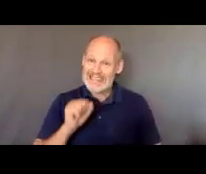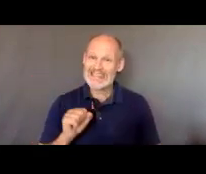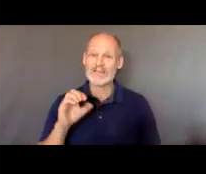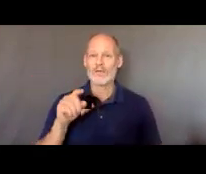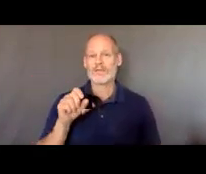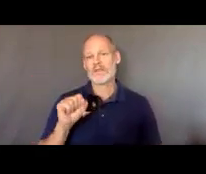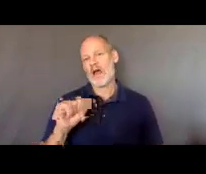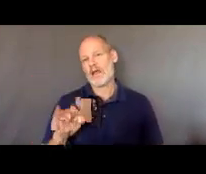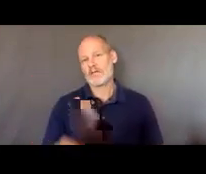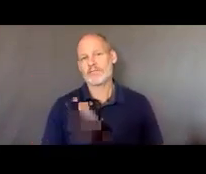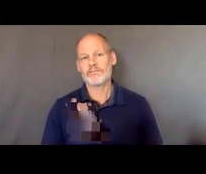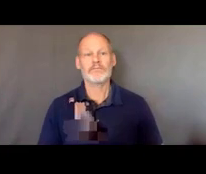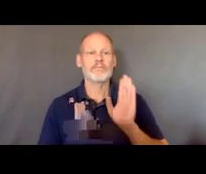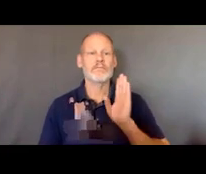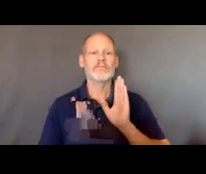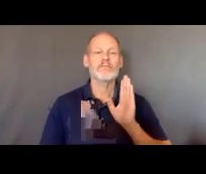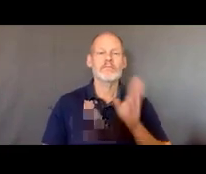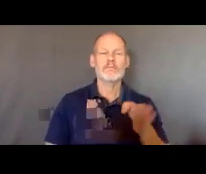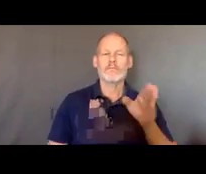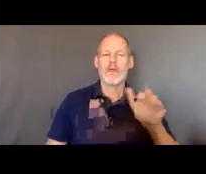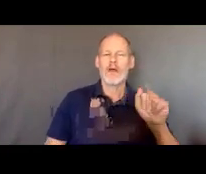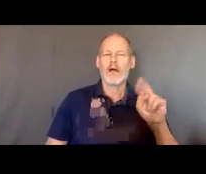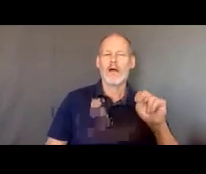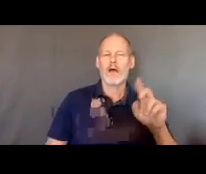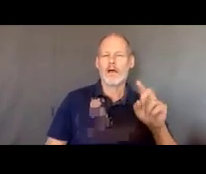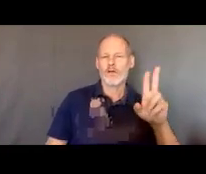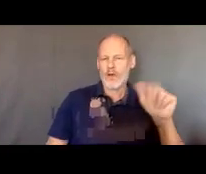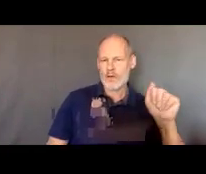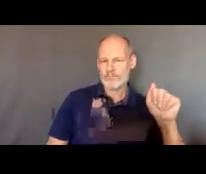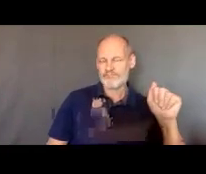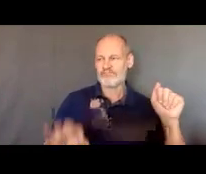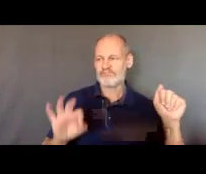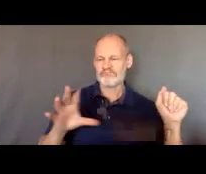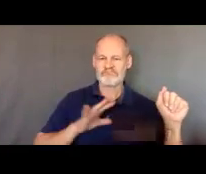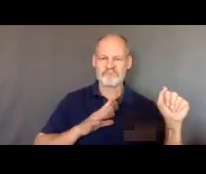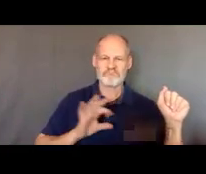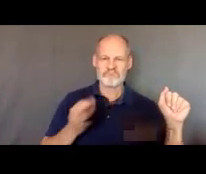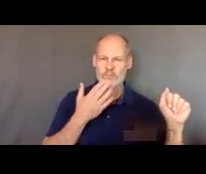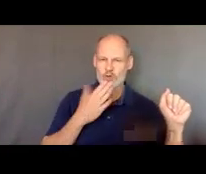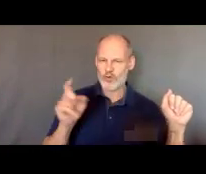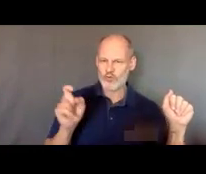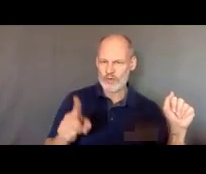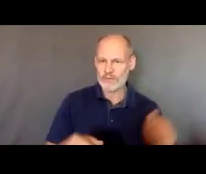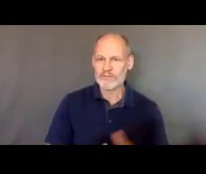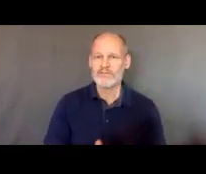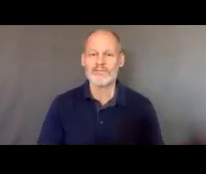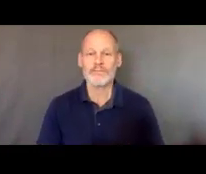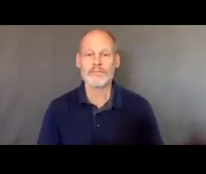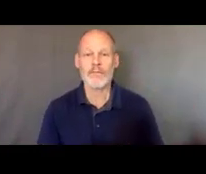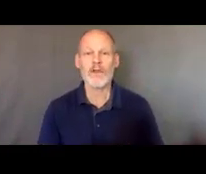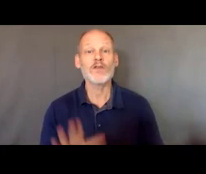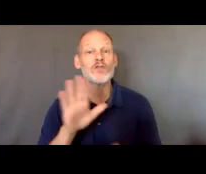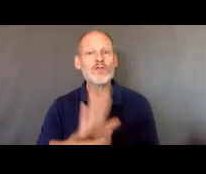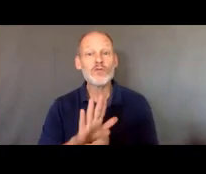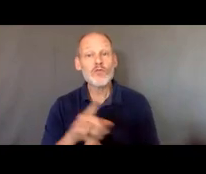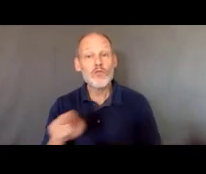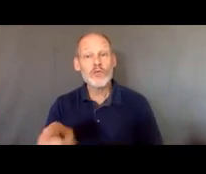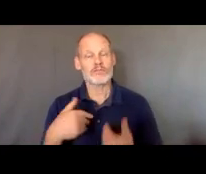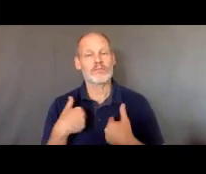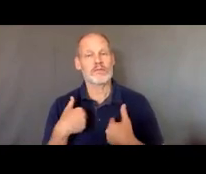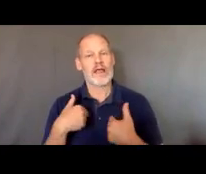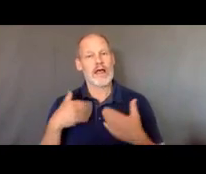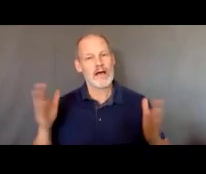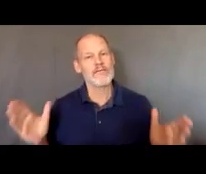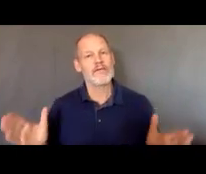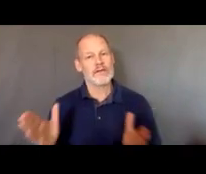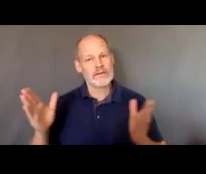Disability Rights Washington y esta es una pregunta que sabemos que las escuelas reciben incentivos para incluir tiempo